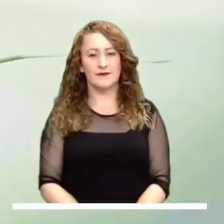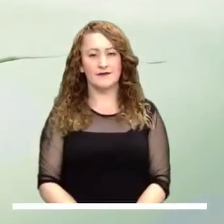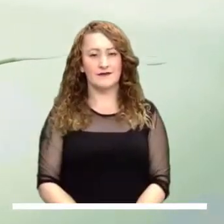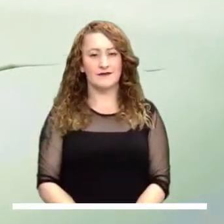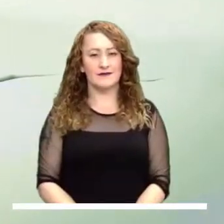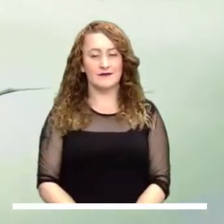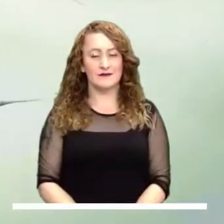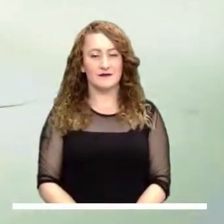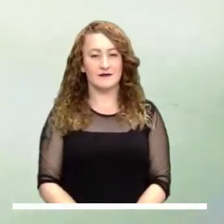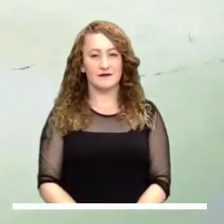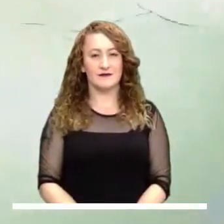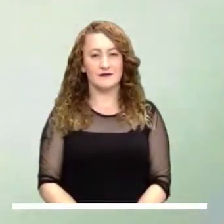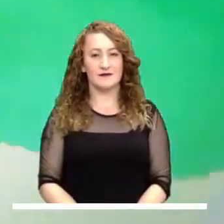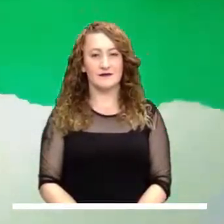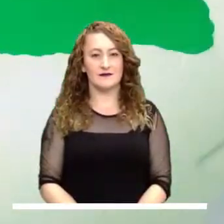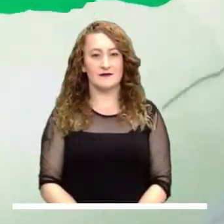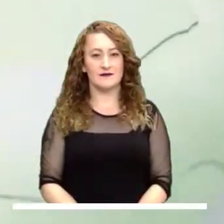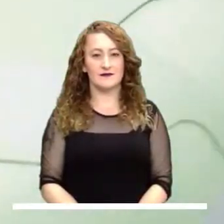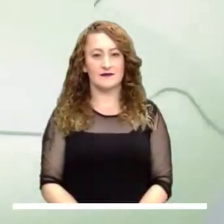seco.